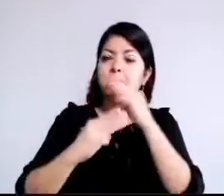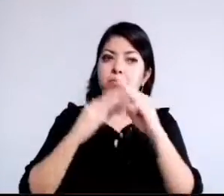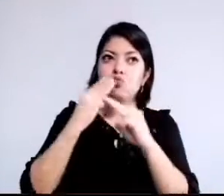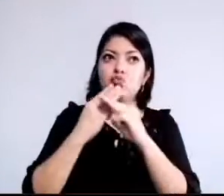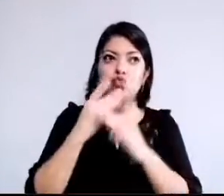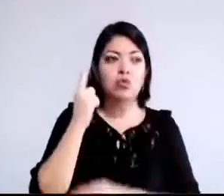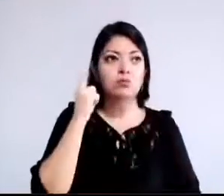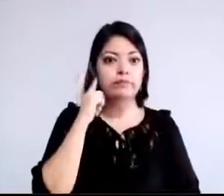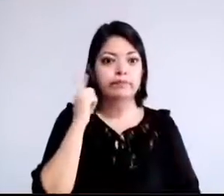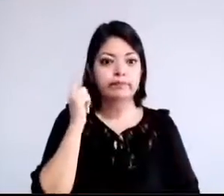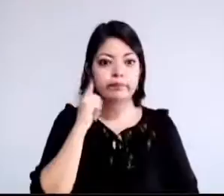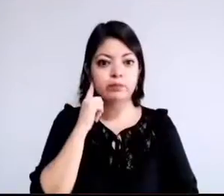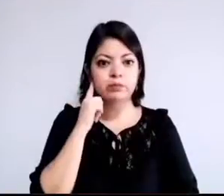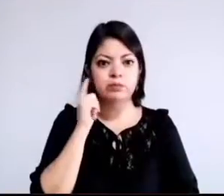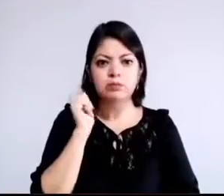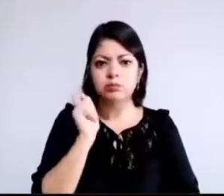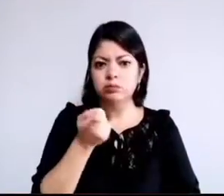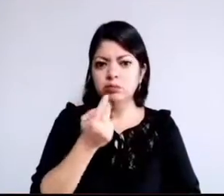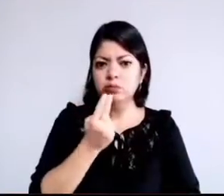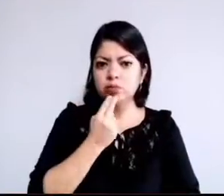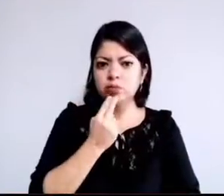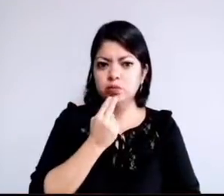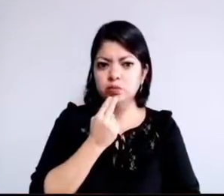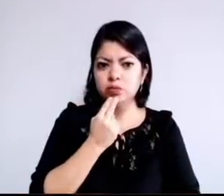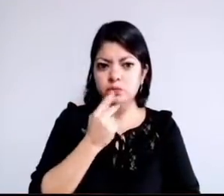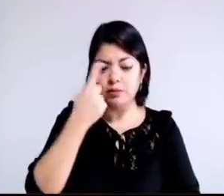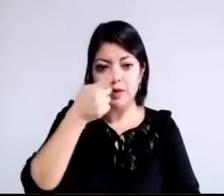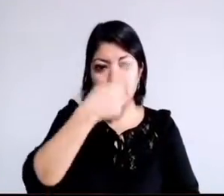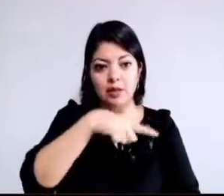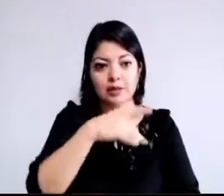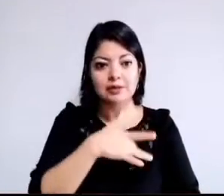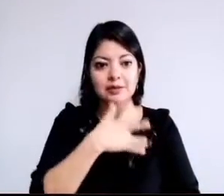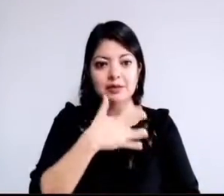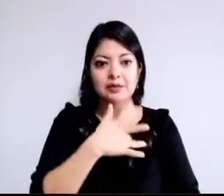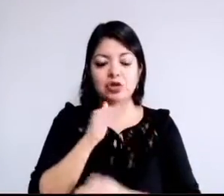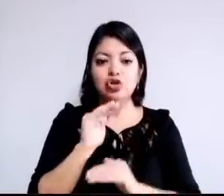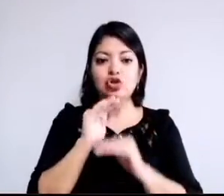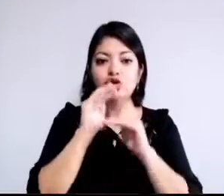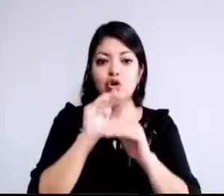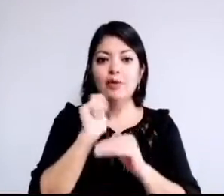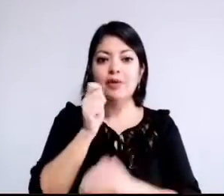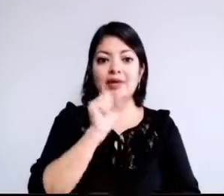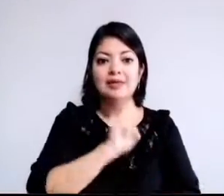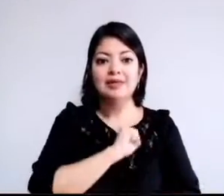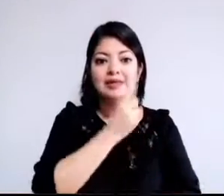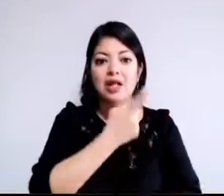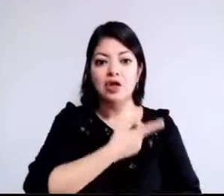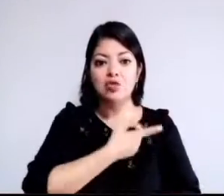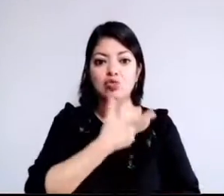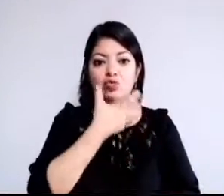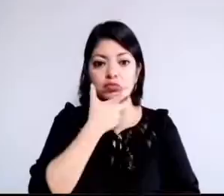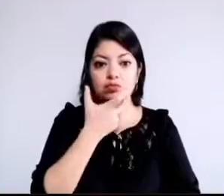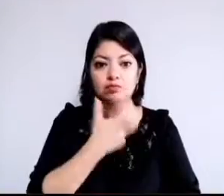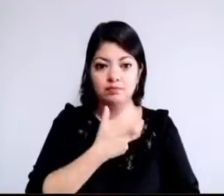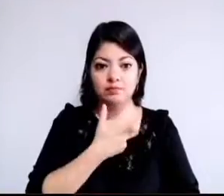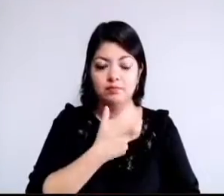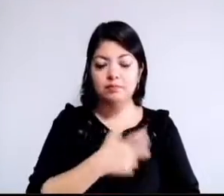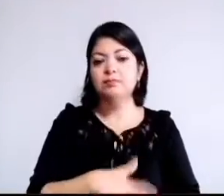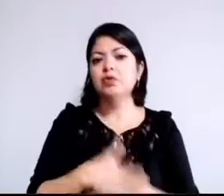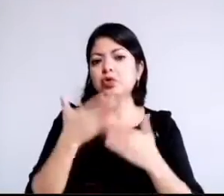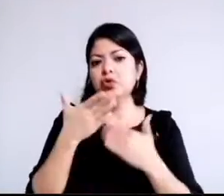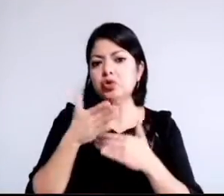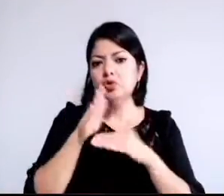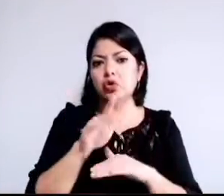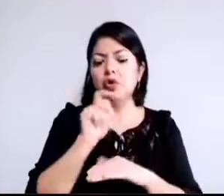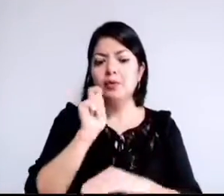es sensibilizar a la opinión pública sobre la salud masculina en general y sobre el cáncer